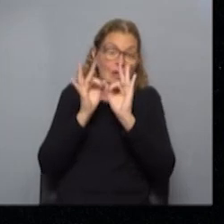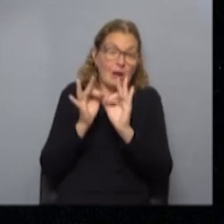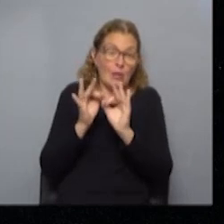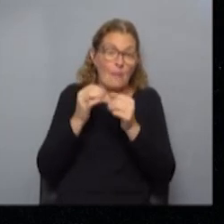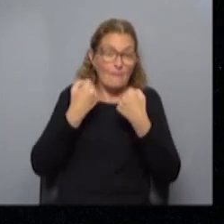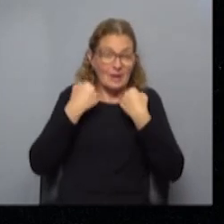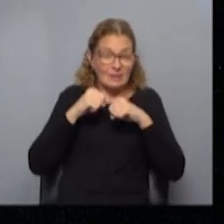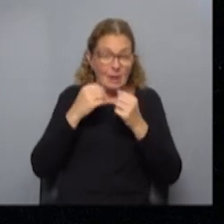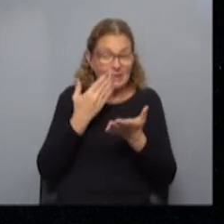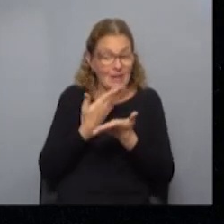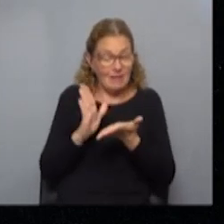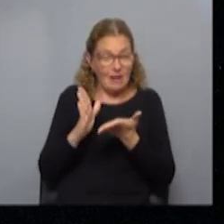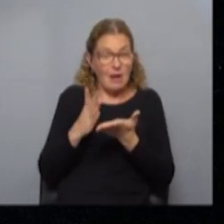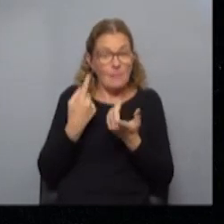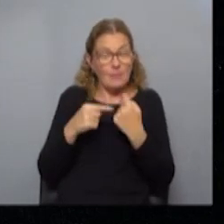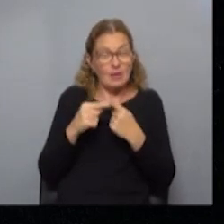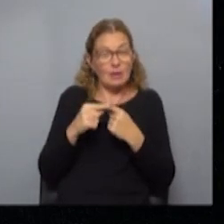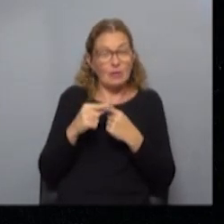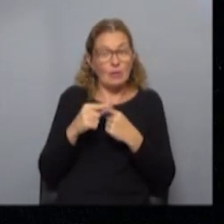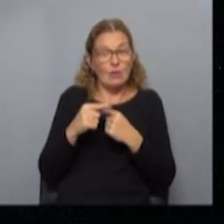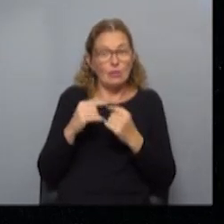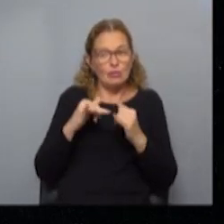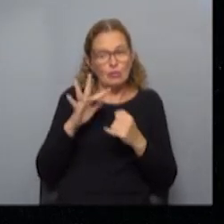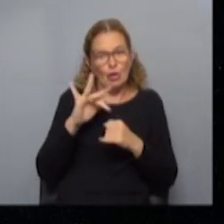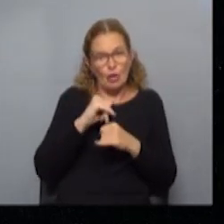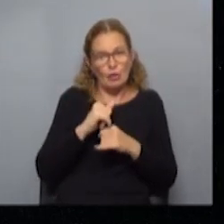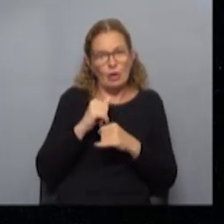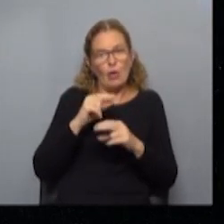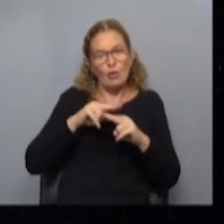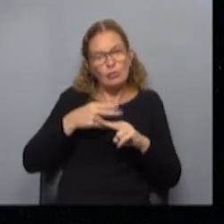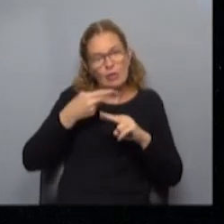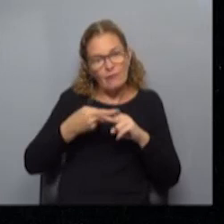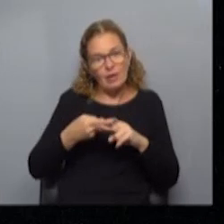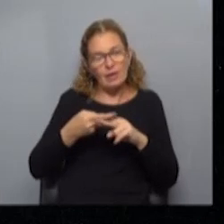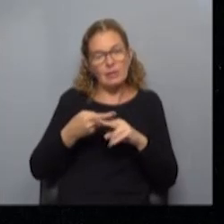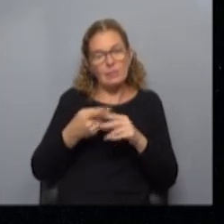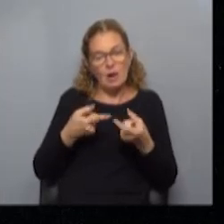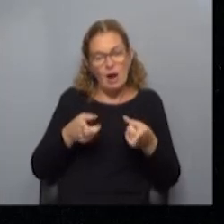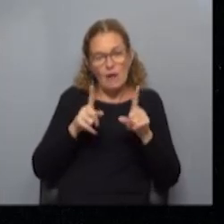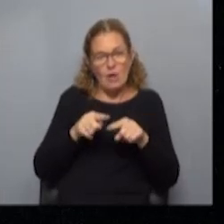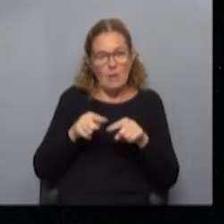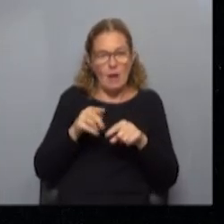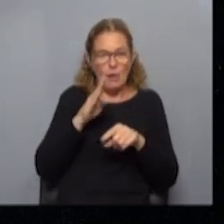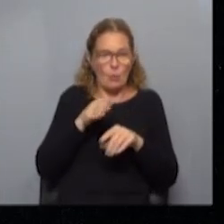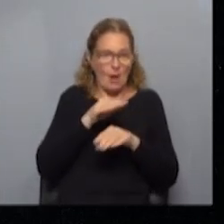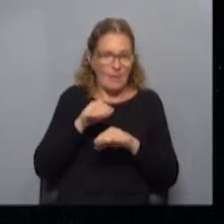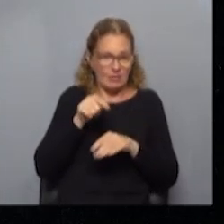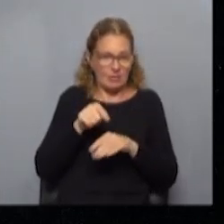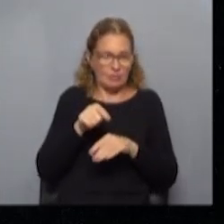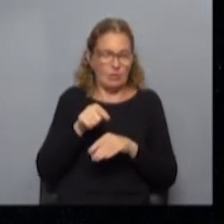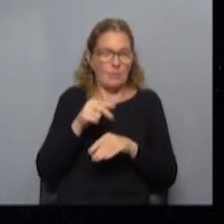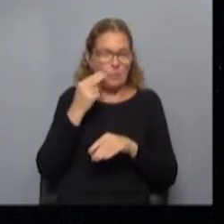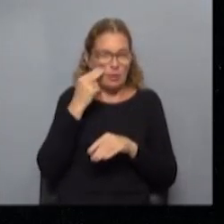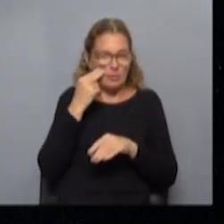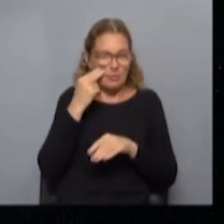prácticamente erradicar pero que eran moneda corriente bueno vamos a hacer todo lo posible para que eso no vuelva a pasar y bueno